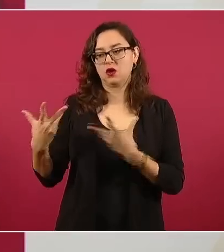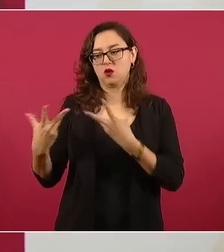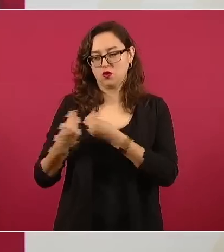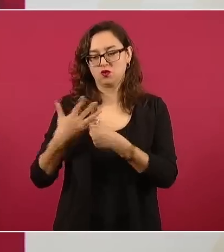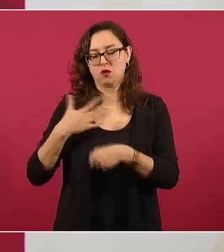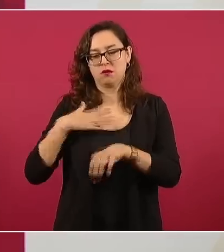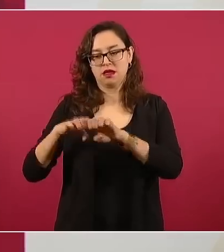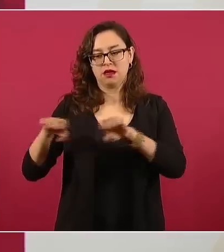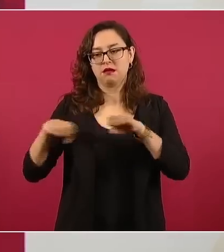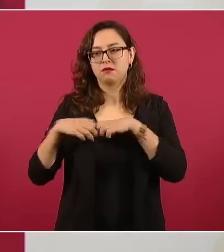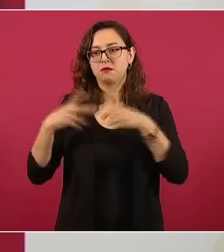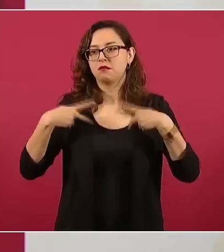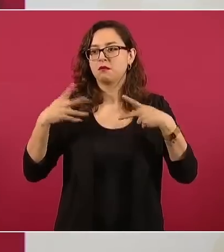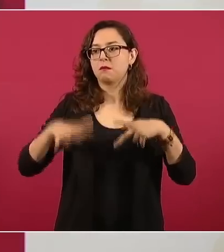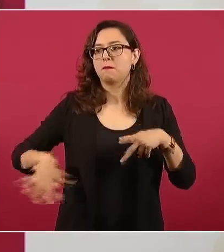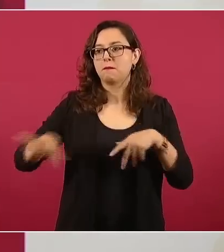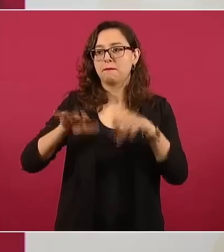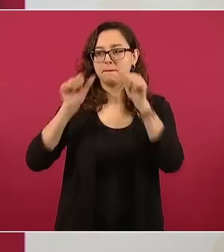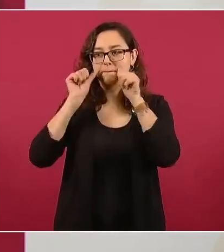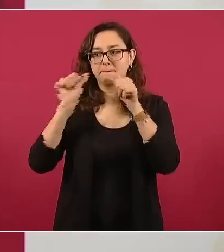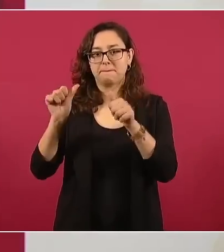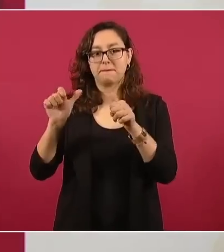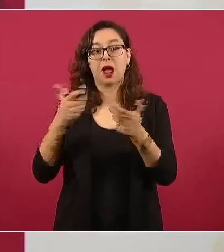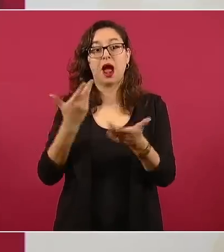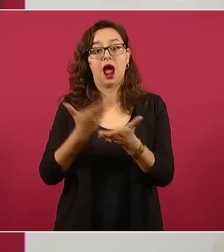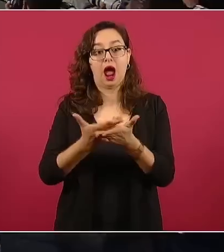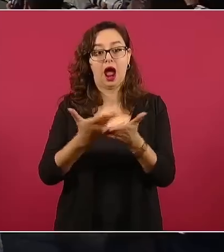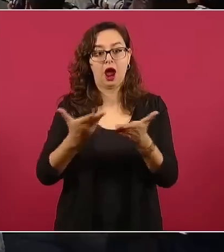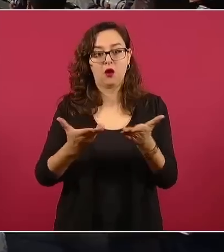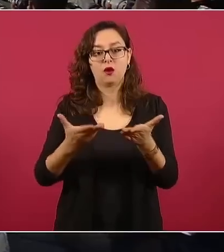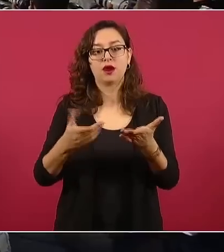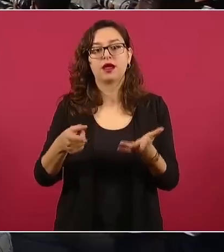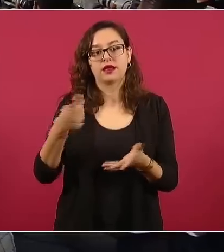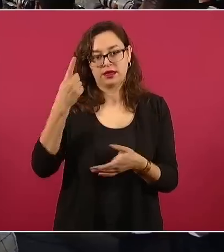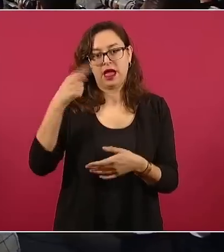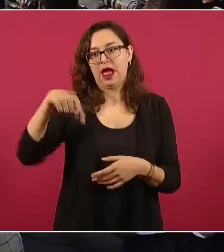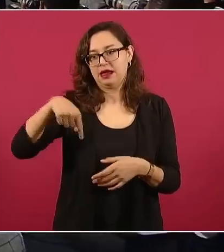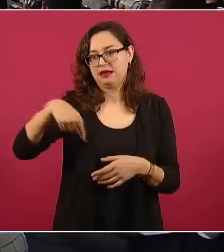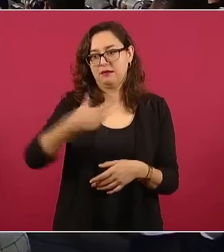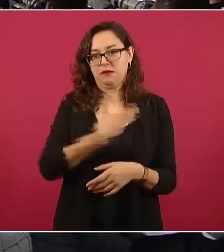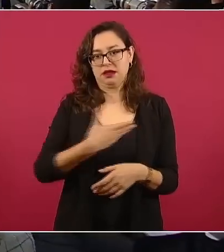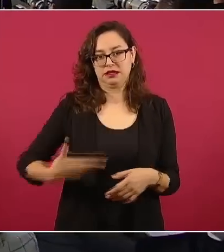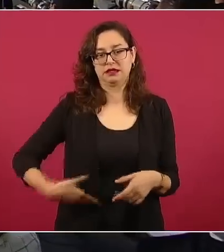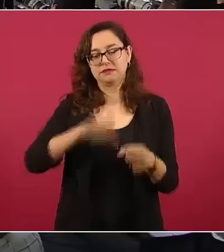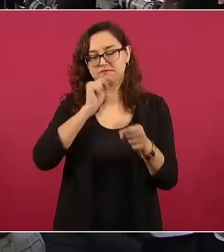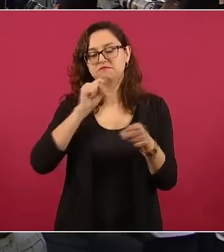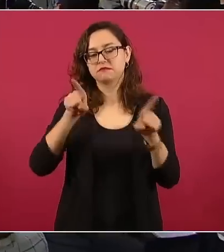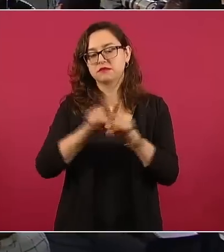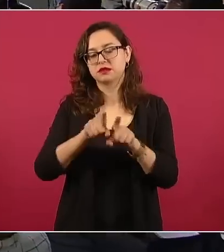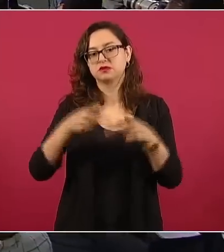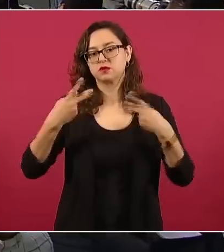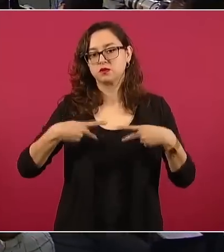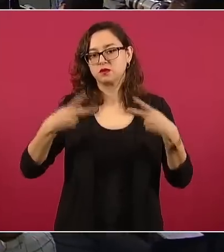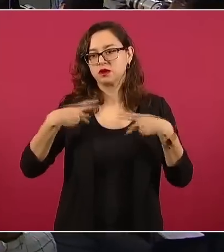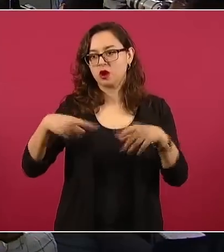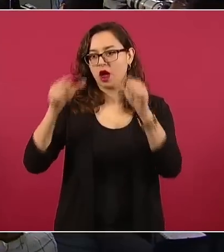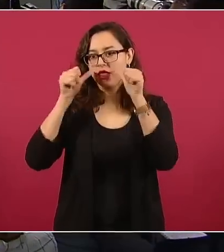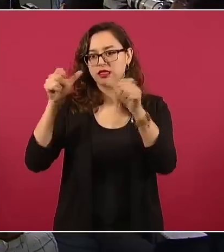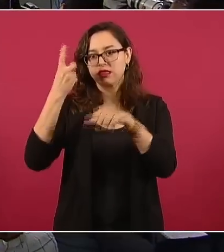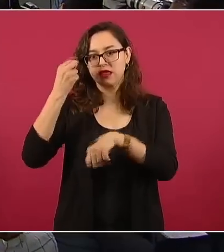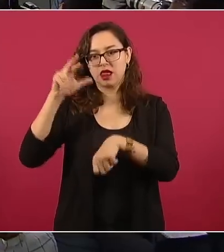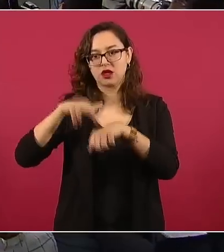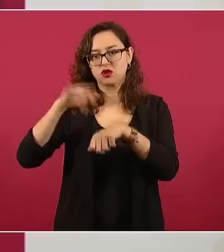la responsable directora de Atención Ciudadana en el gobierno federal,